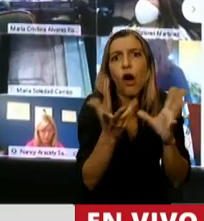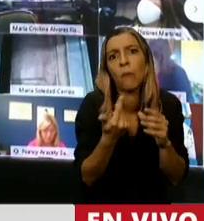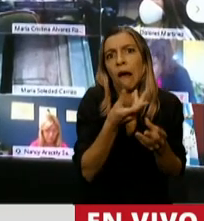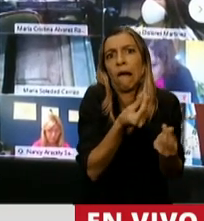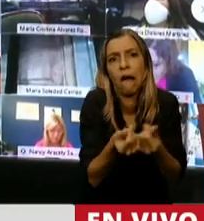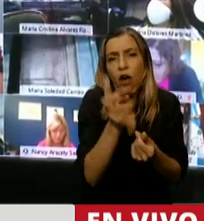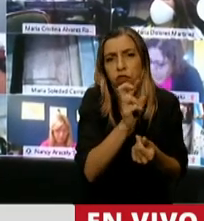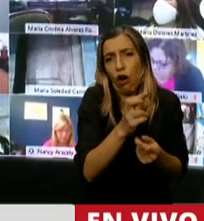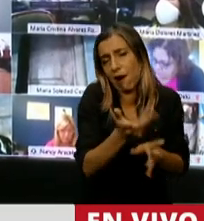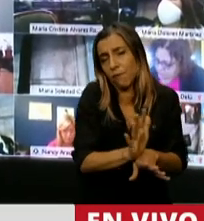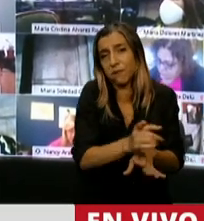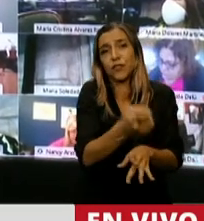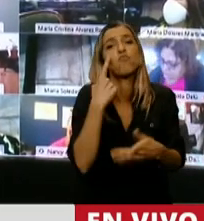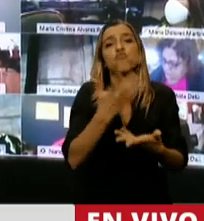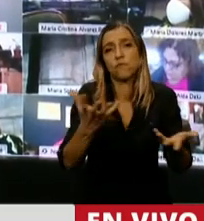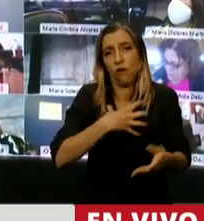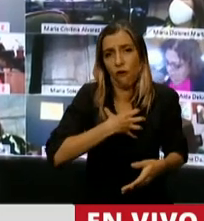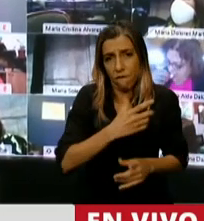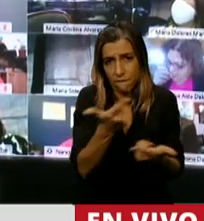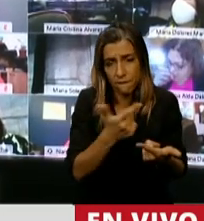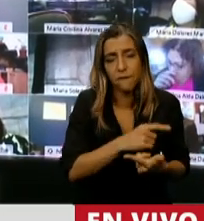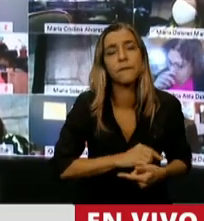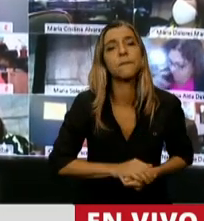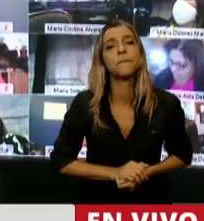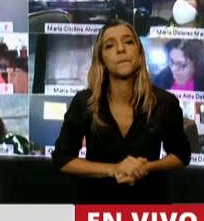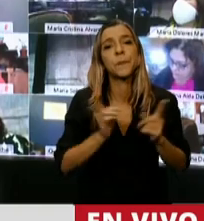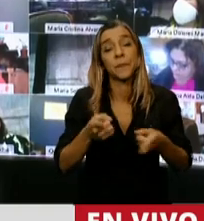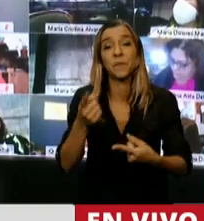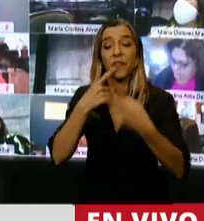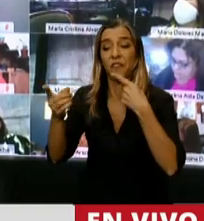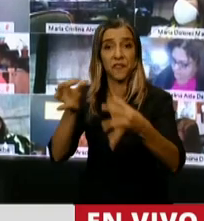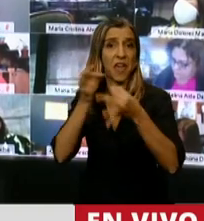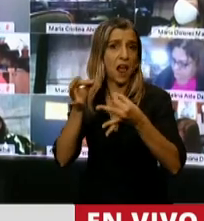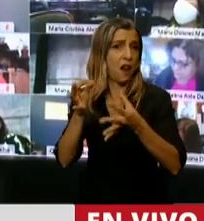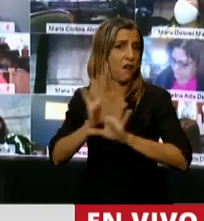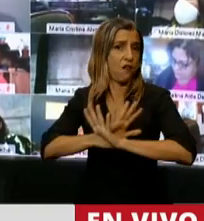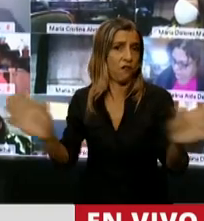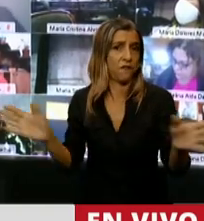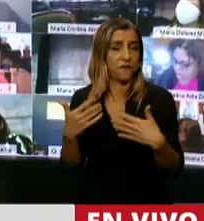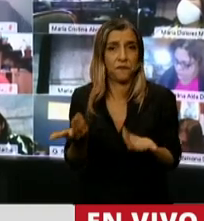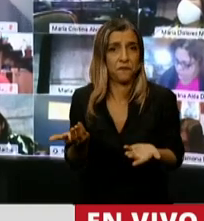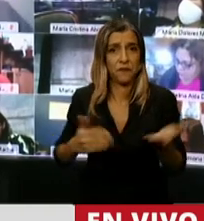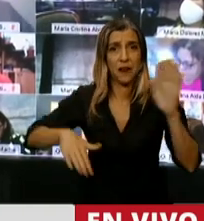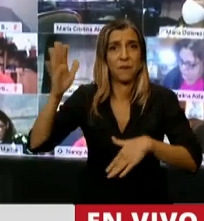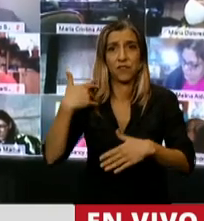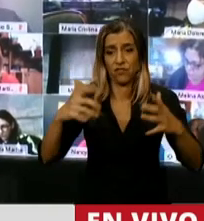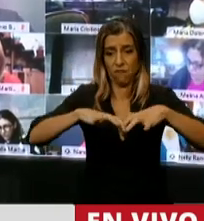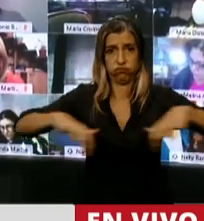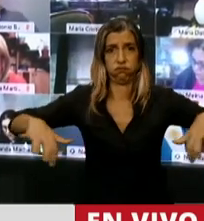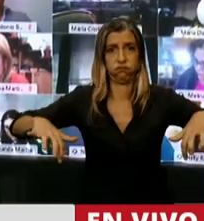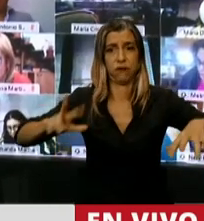Confianza que se deterioró en la ruptura del diálogo y el agitamiento de la grieta,